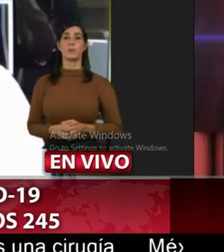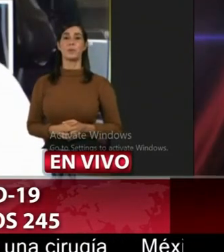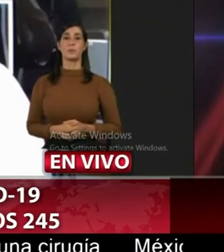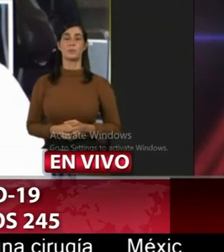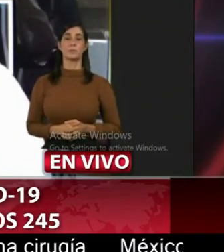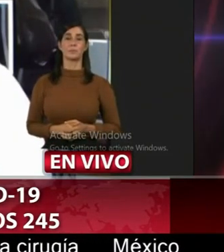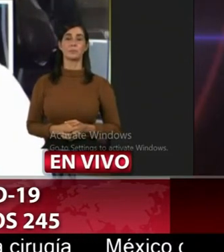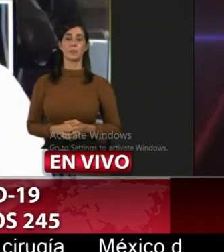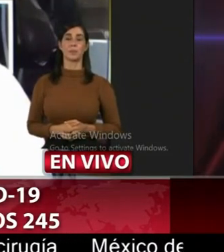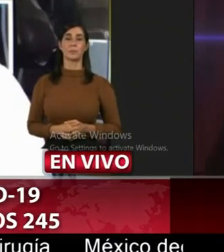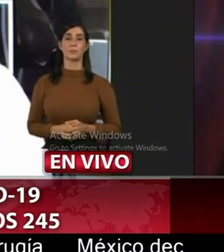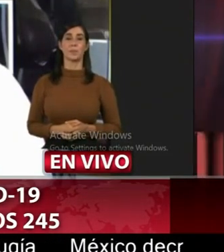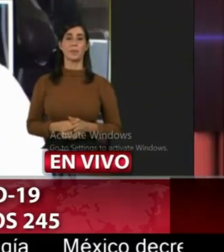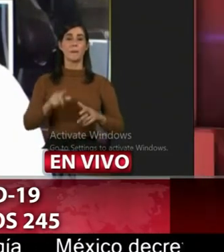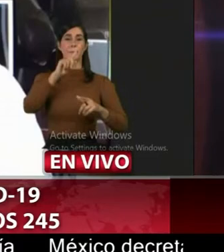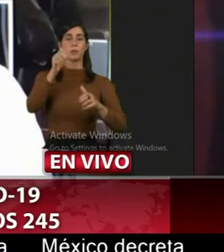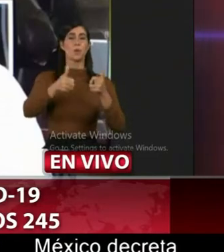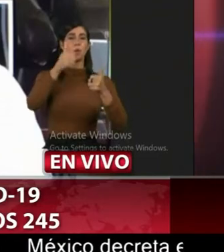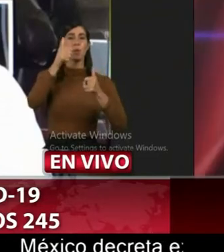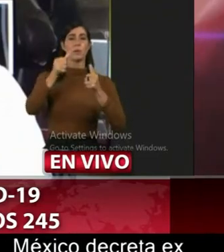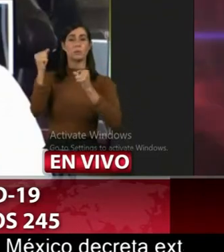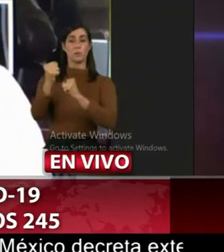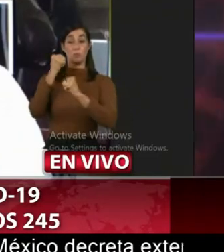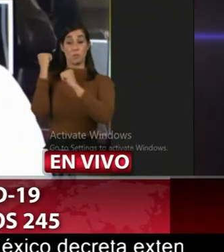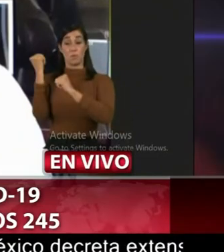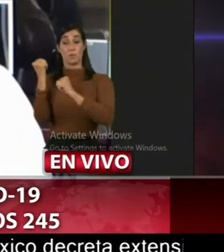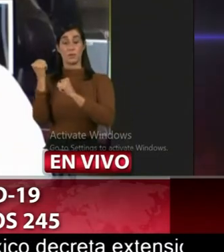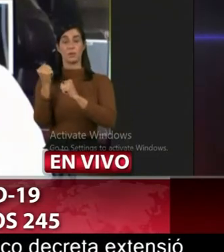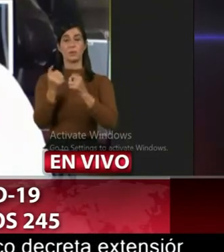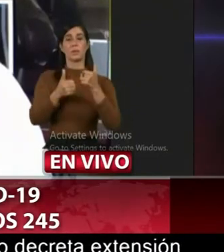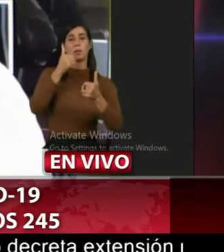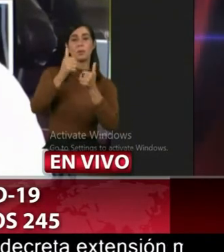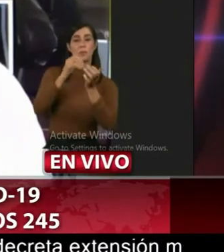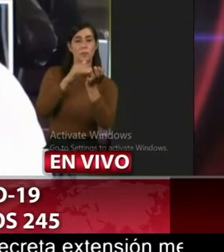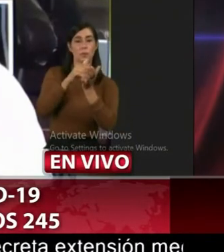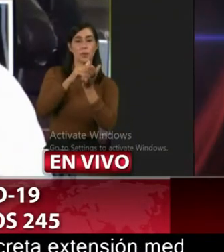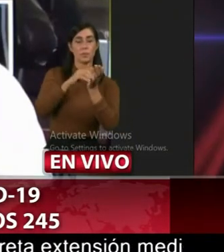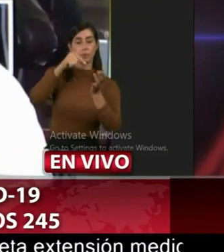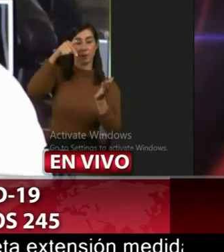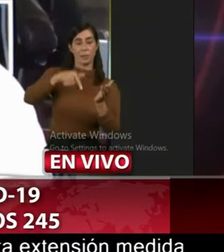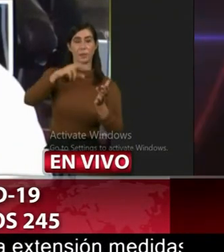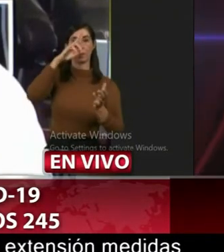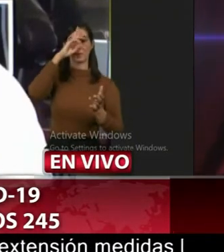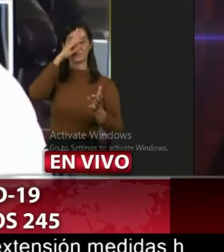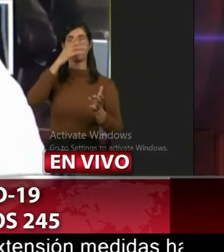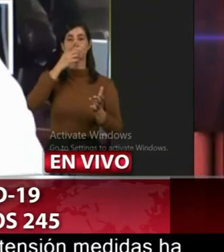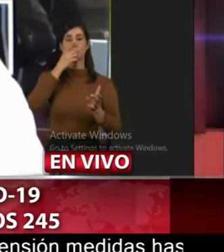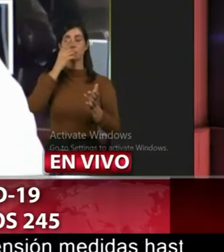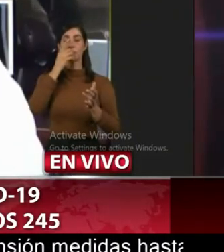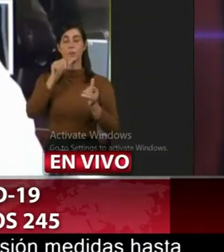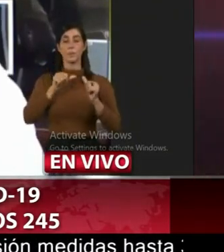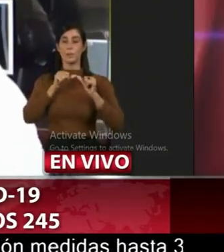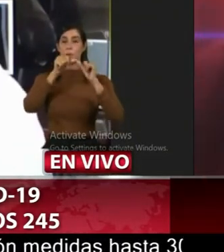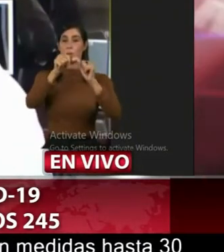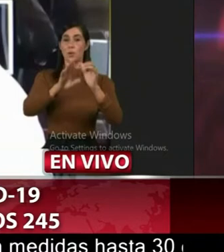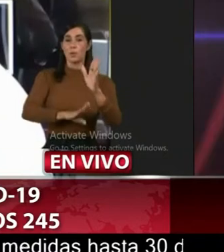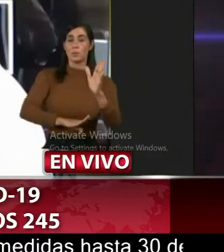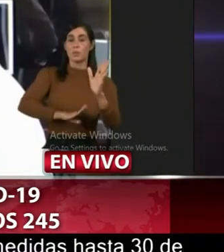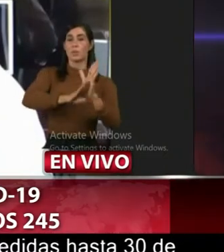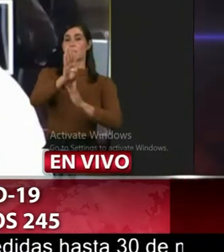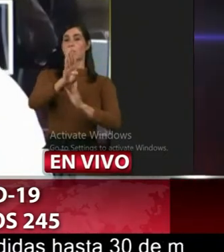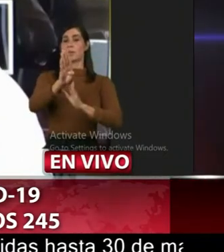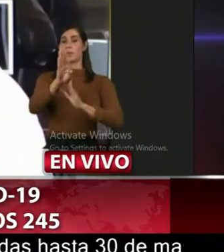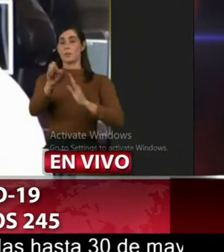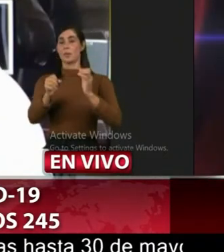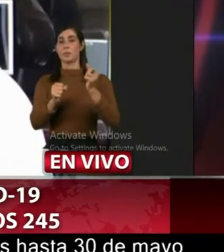fortalezas y las debilidades que tenemos en la República Dominicana para seguir desarrollando acciones que puedan